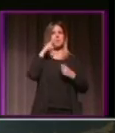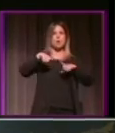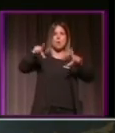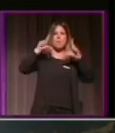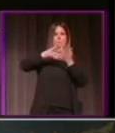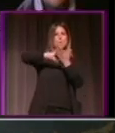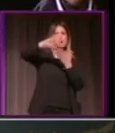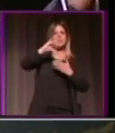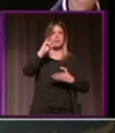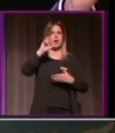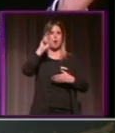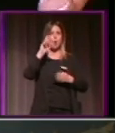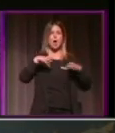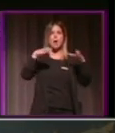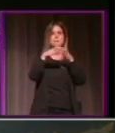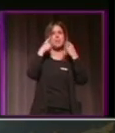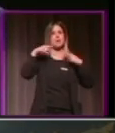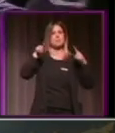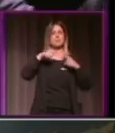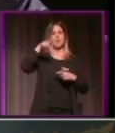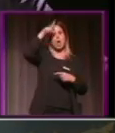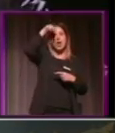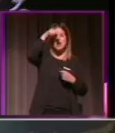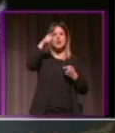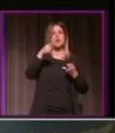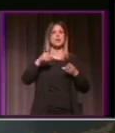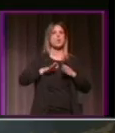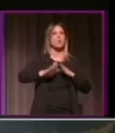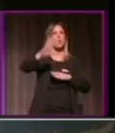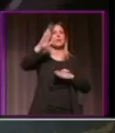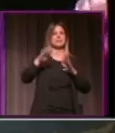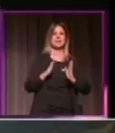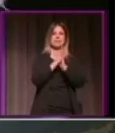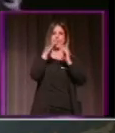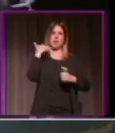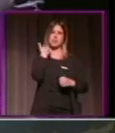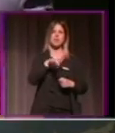toque de Semana Santa a los cofrades este año pero yo continúo un poco en lo que decía antes